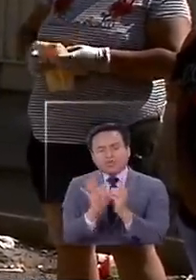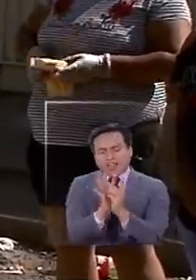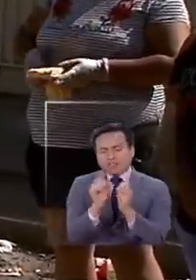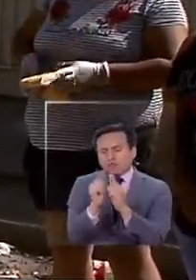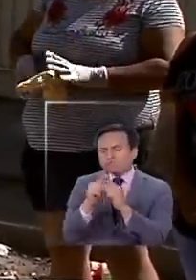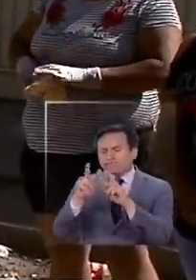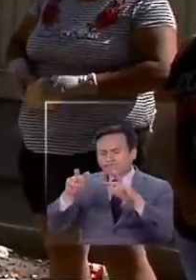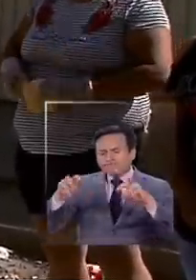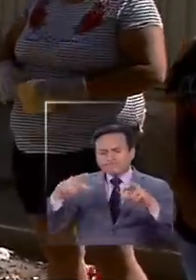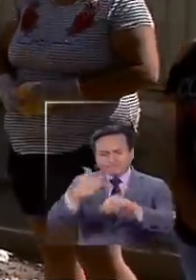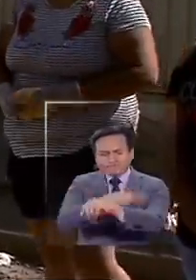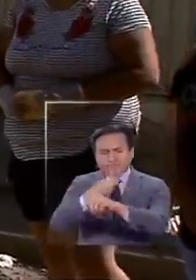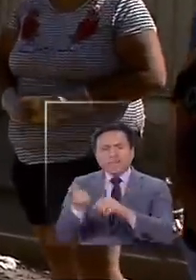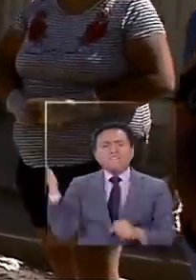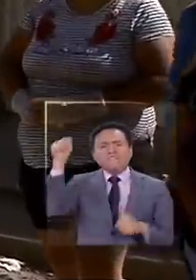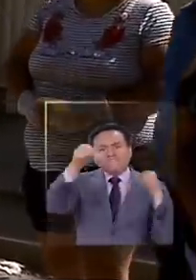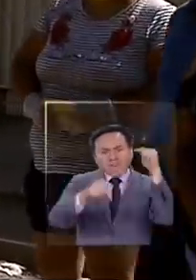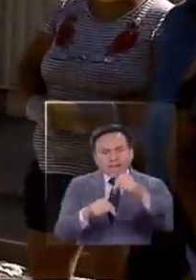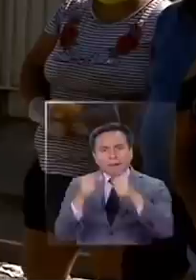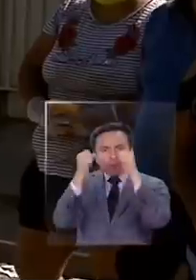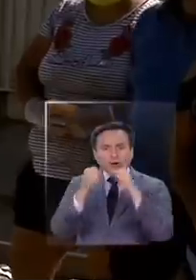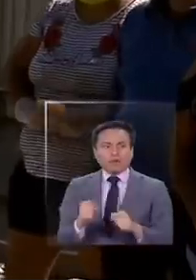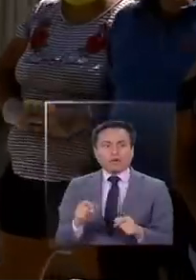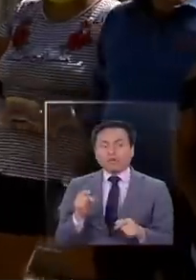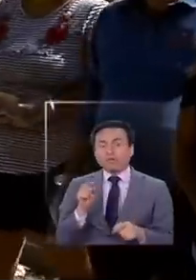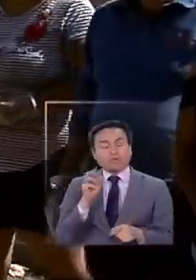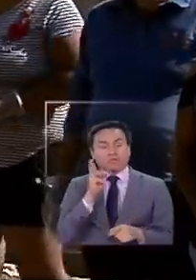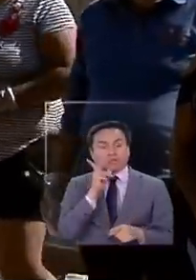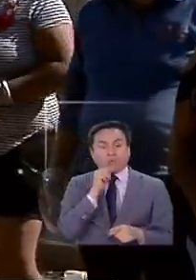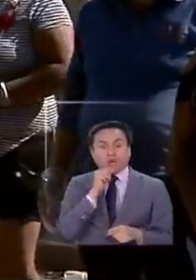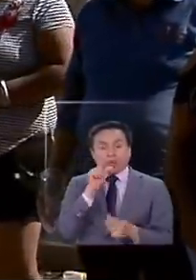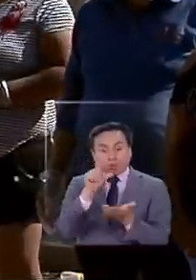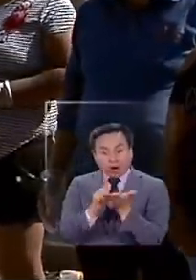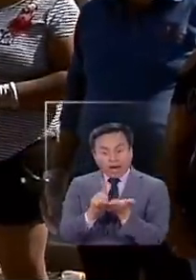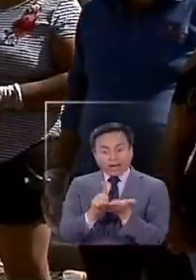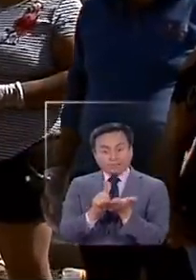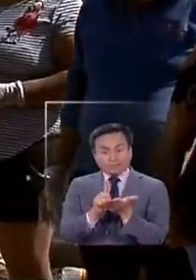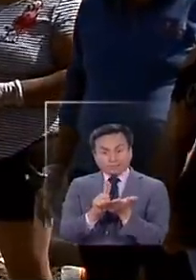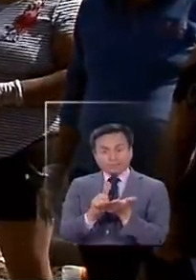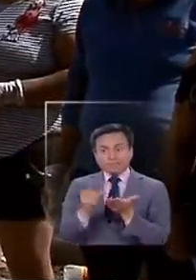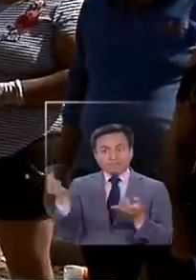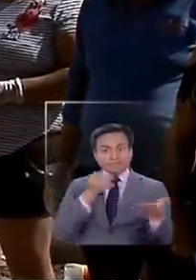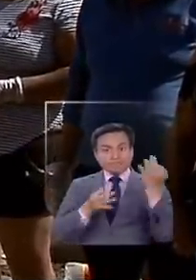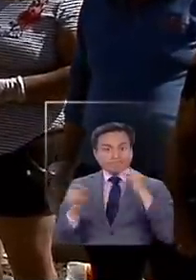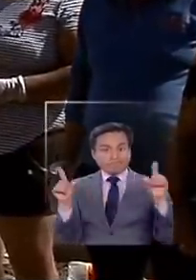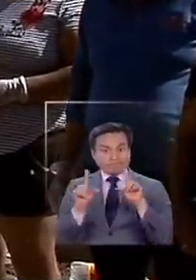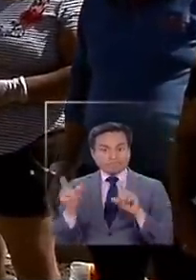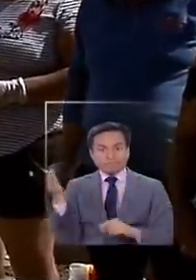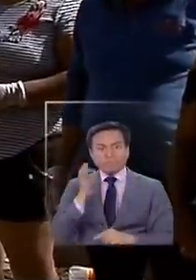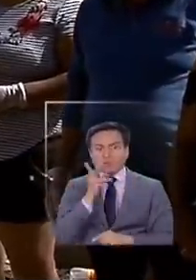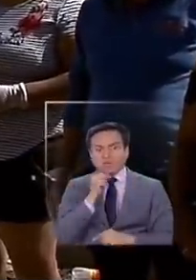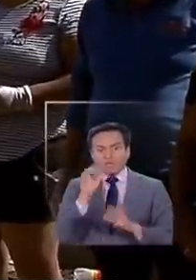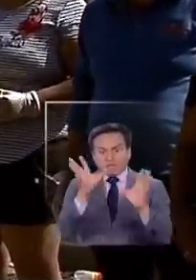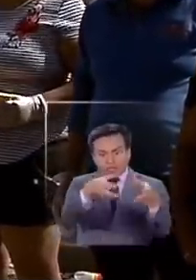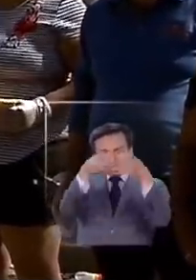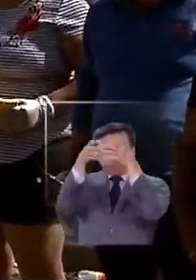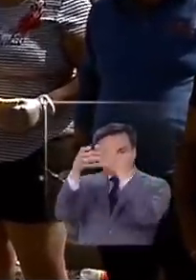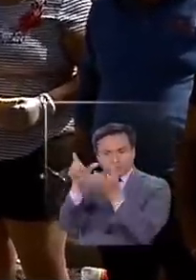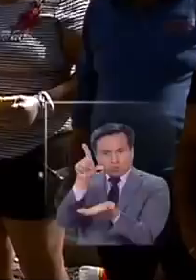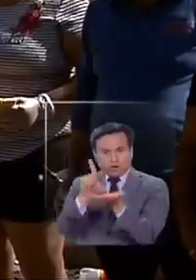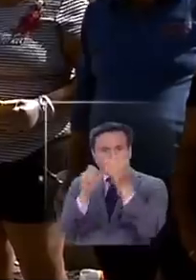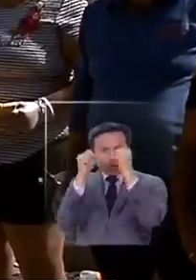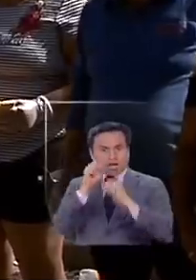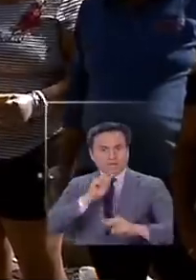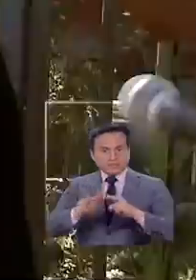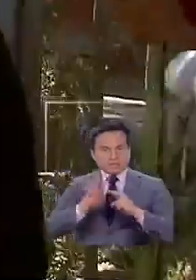con él, que vengan y nos puedan, si no tienen el lugar, el espacio, como lo han dicho en televisión, que los lleven a un lugar que